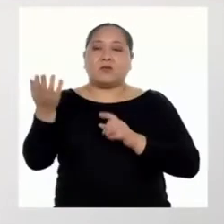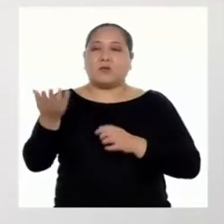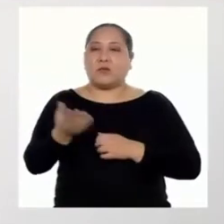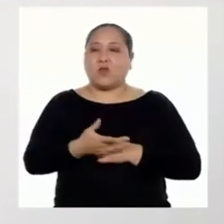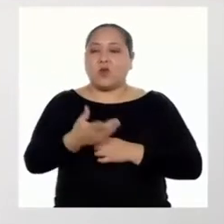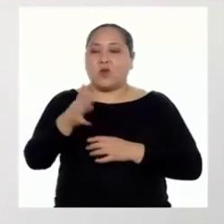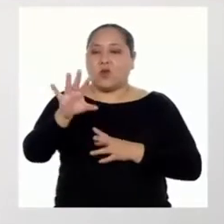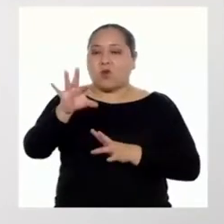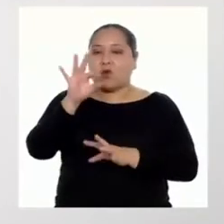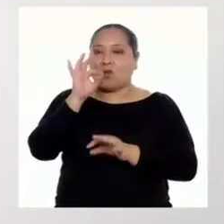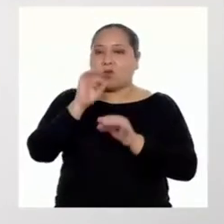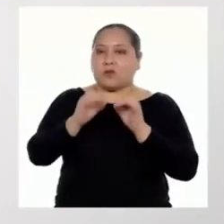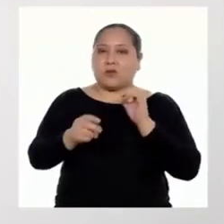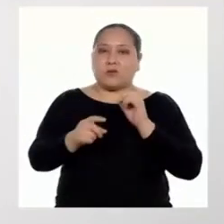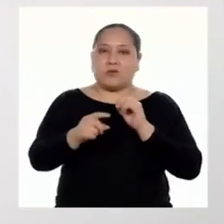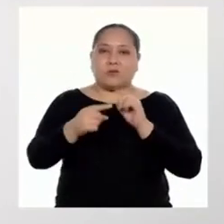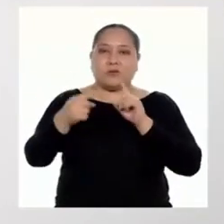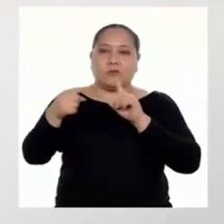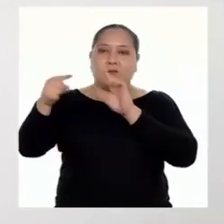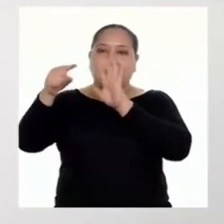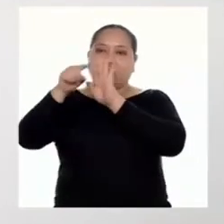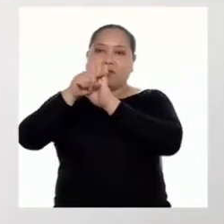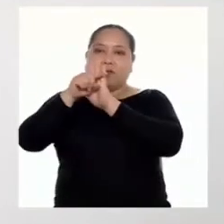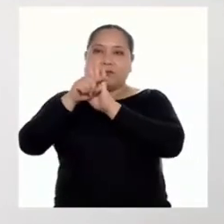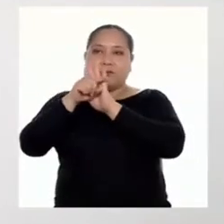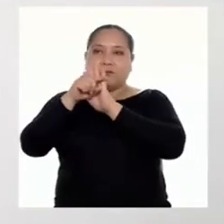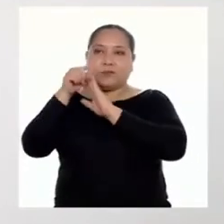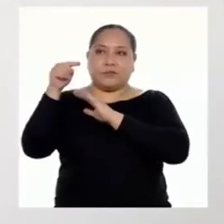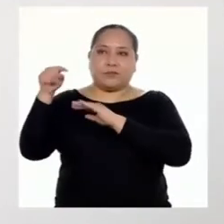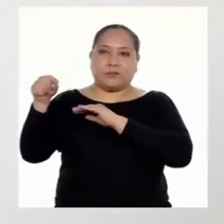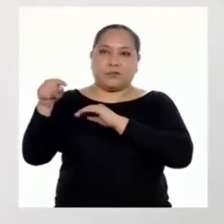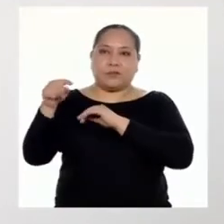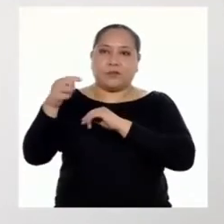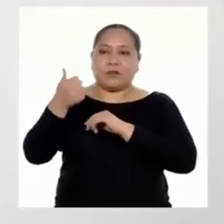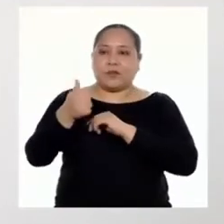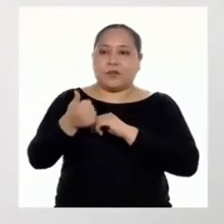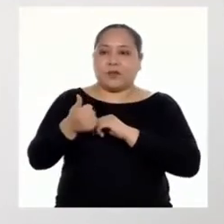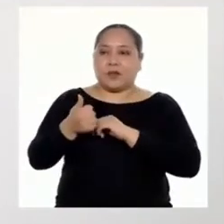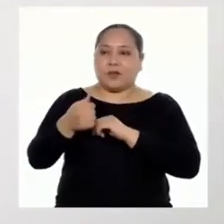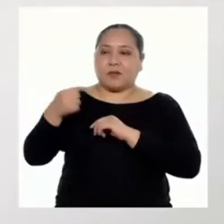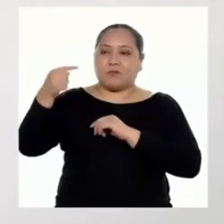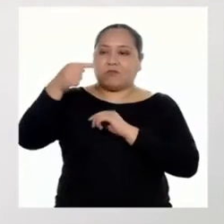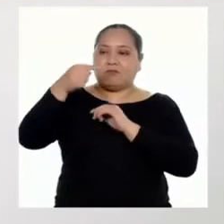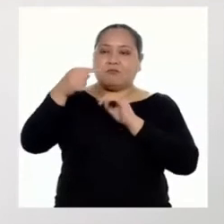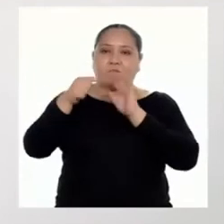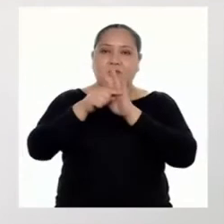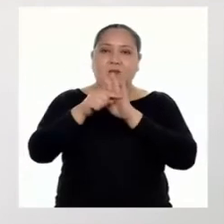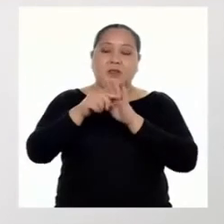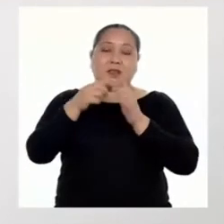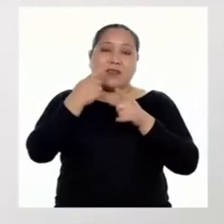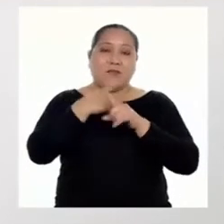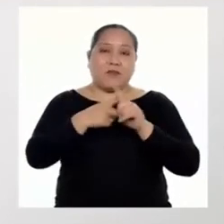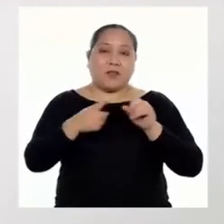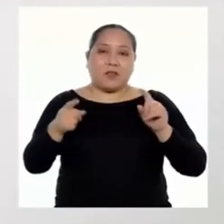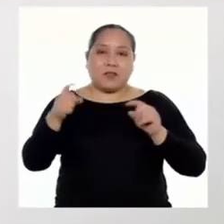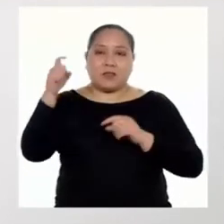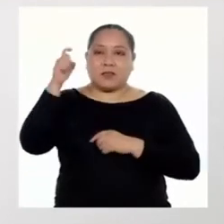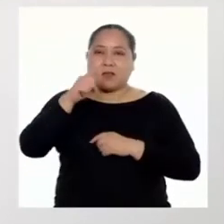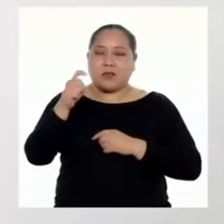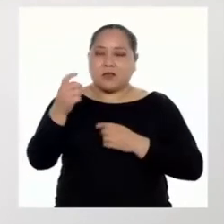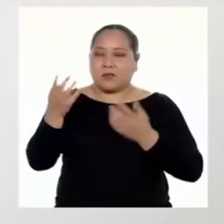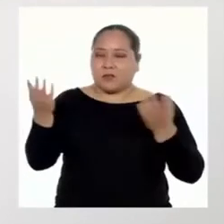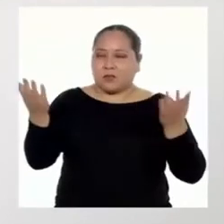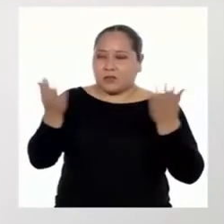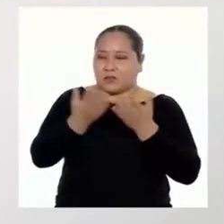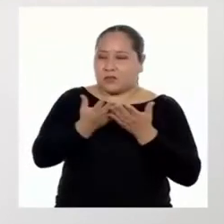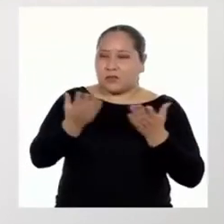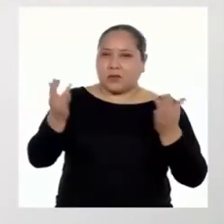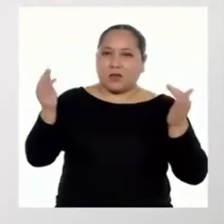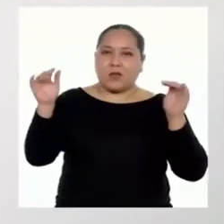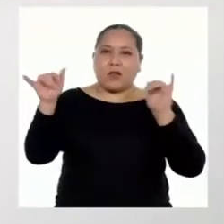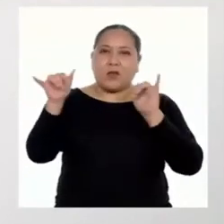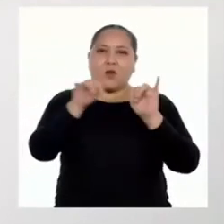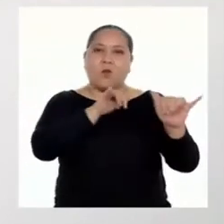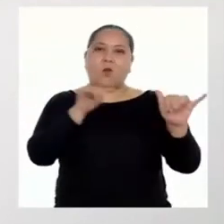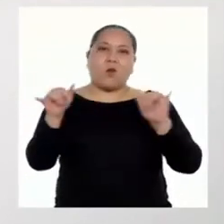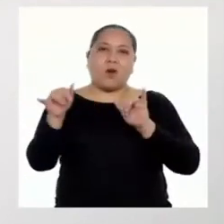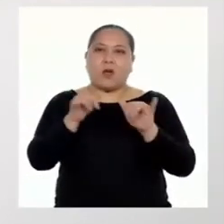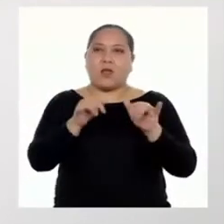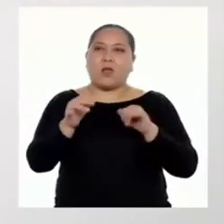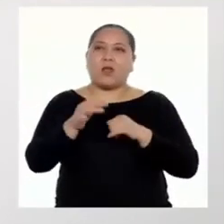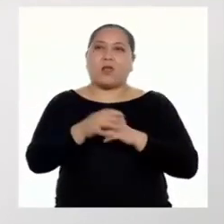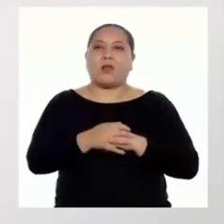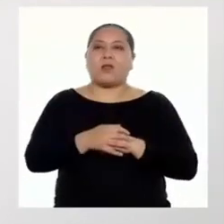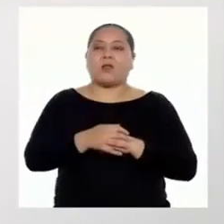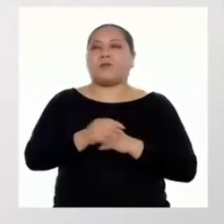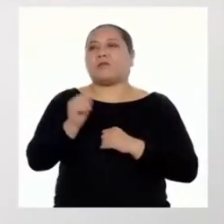cuando nos encontramos con un exponente de la potencia base 10 diferente, lo que debemos hacer es igualar el número de la notación